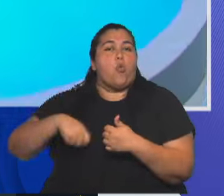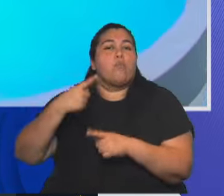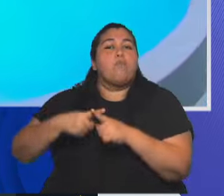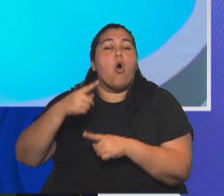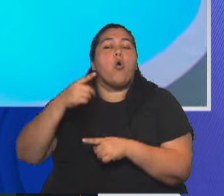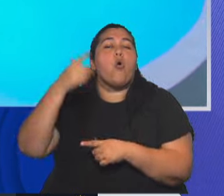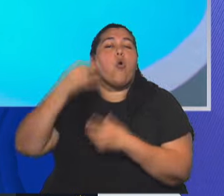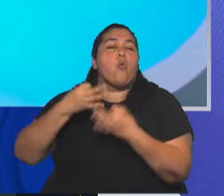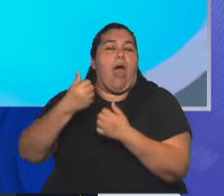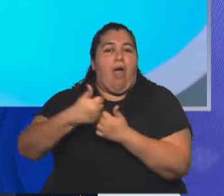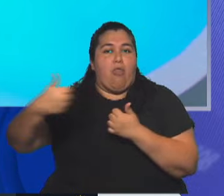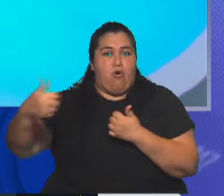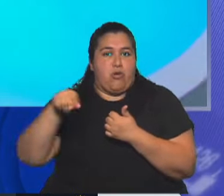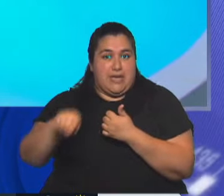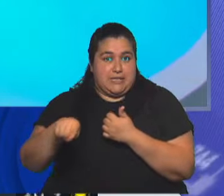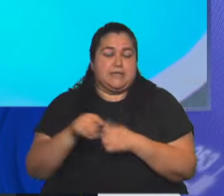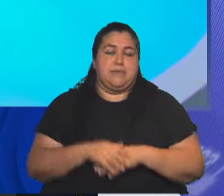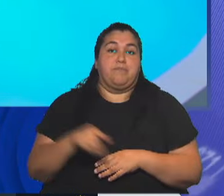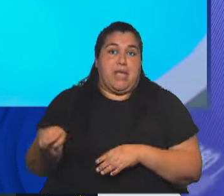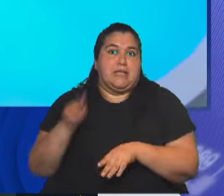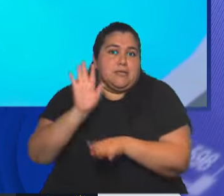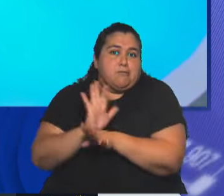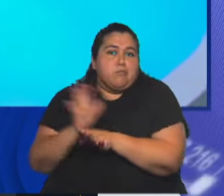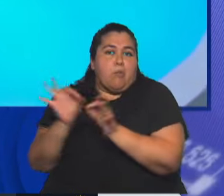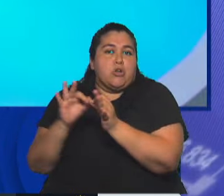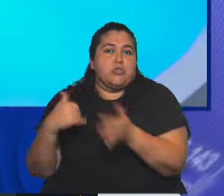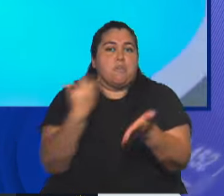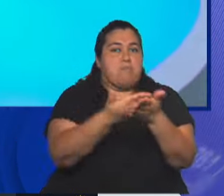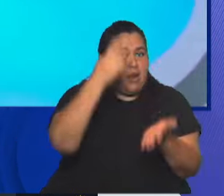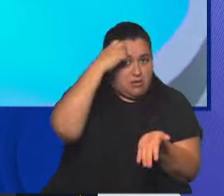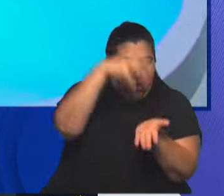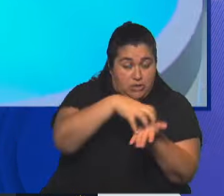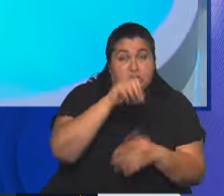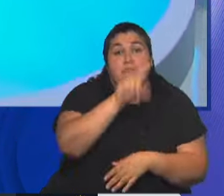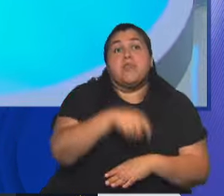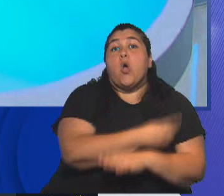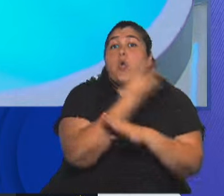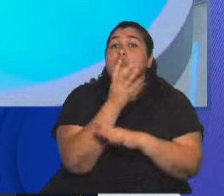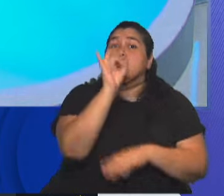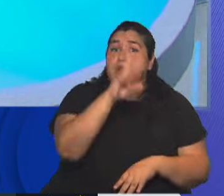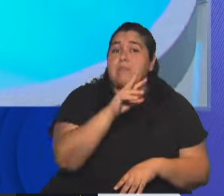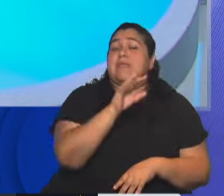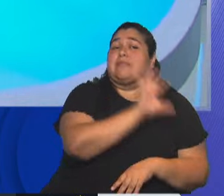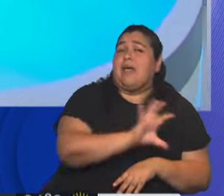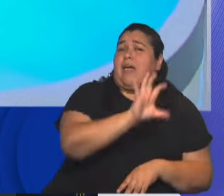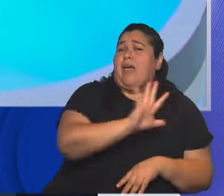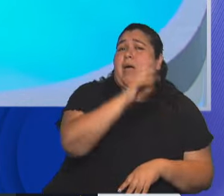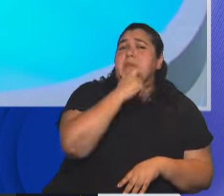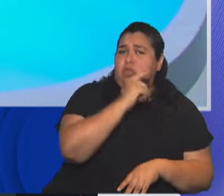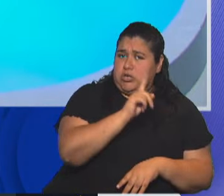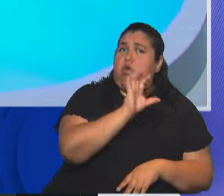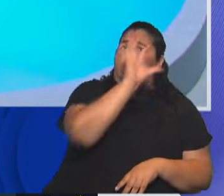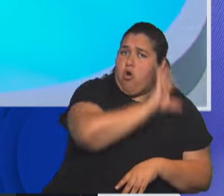Ese es el gran cambio. Entonces estoy en Cuyo, Cuyo no es solo Mendoza, sino San Juan, San Luis. Estoy en Rosario,